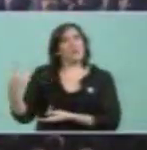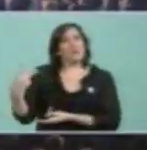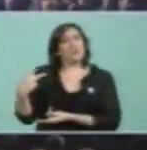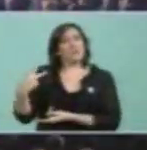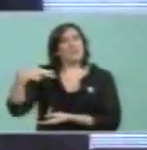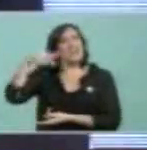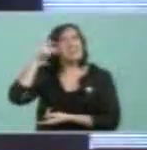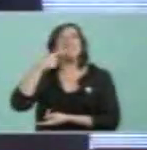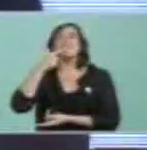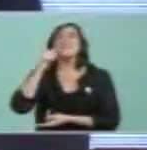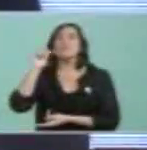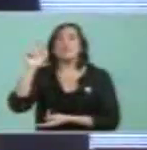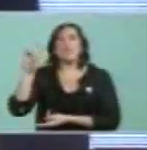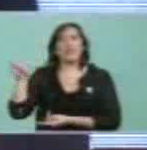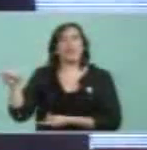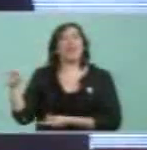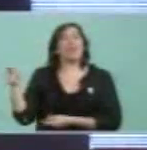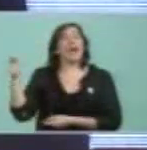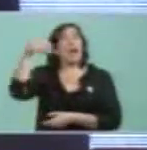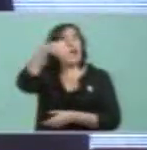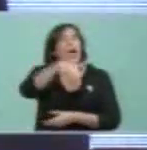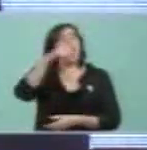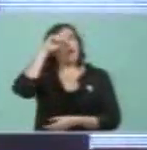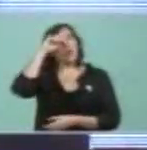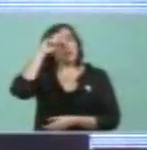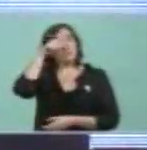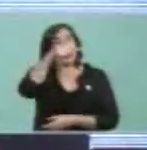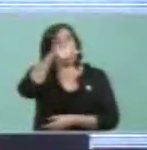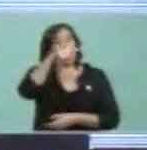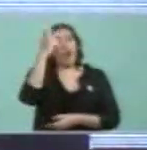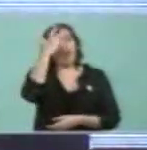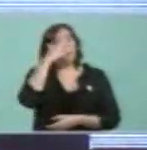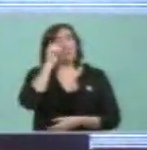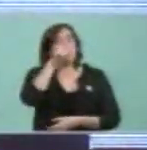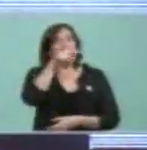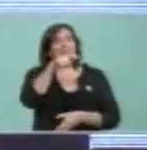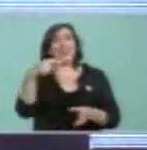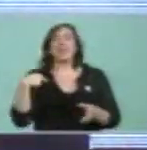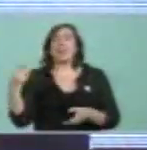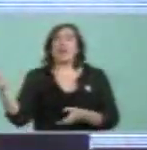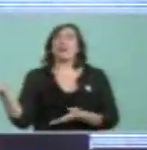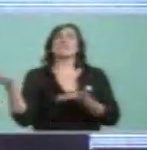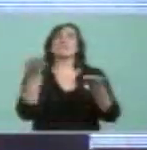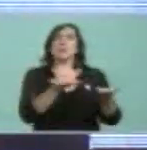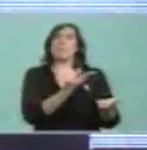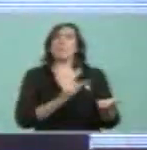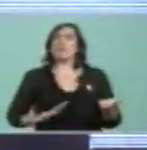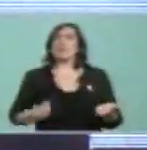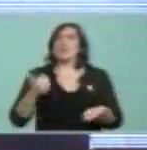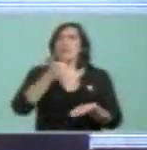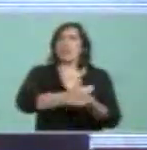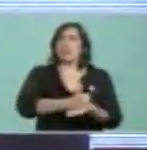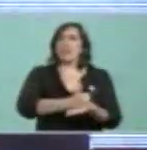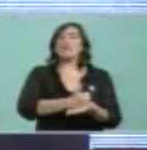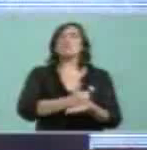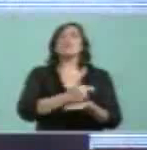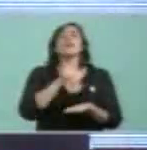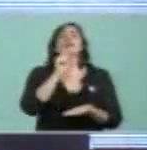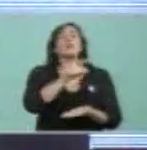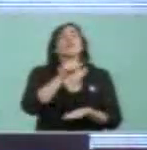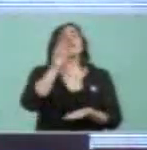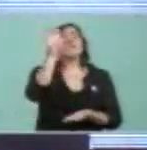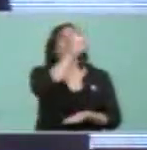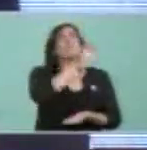en ese hotel le transfirieron la presidencia de la Organización Federal de Estados Productores de